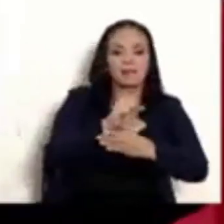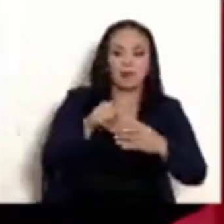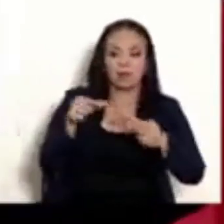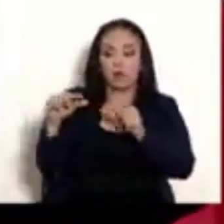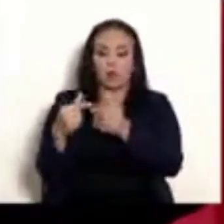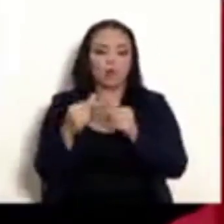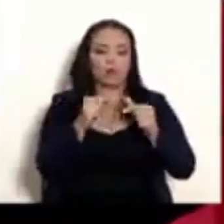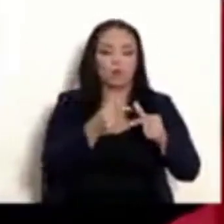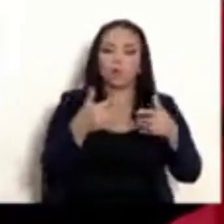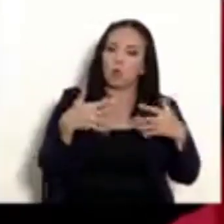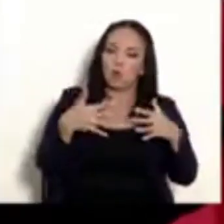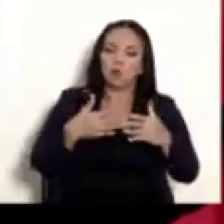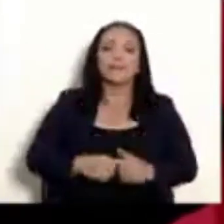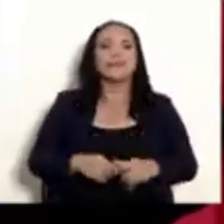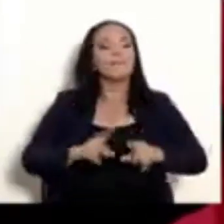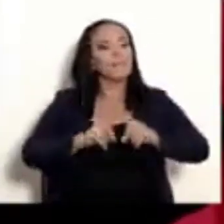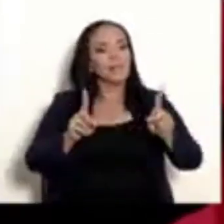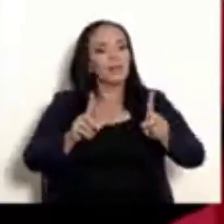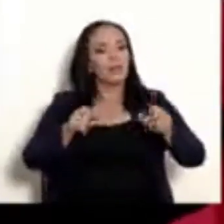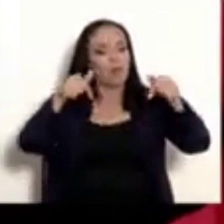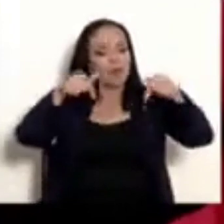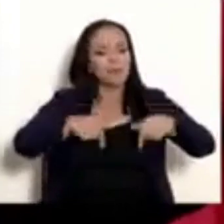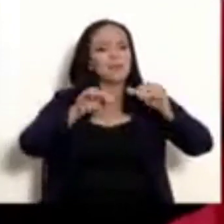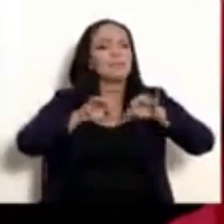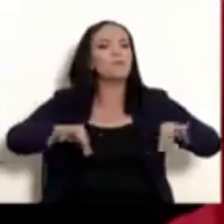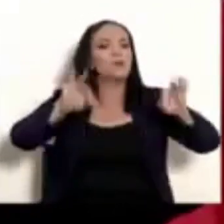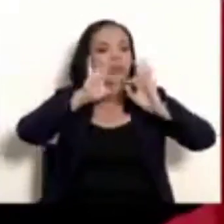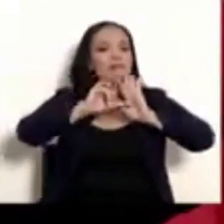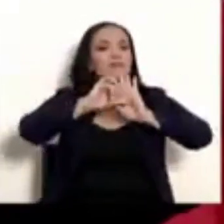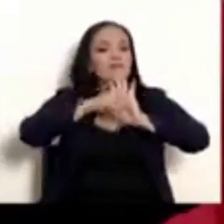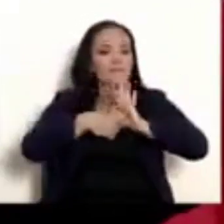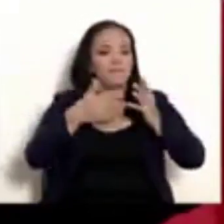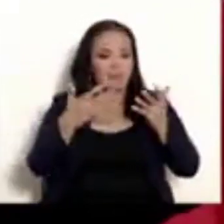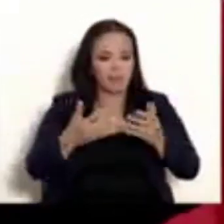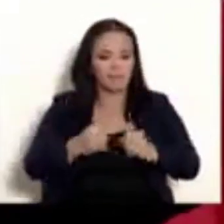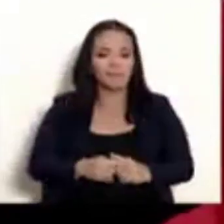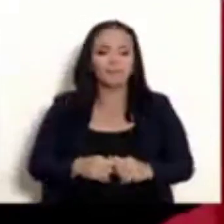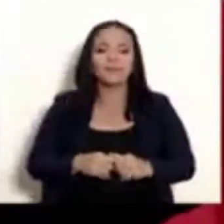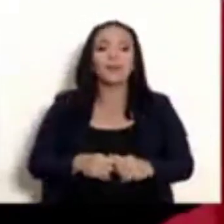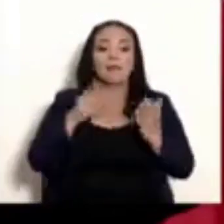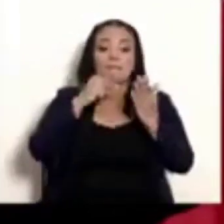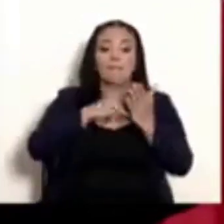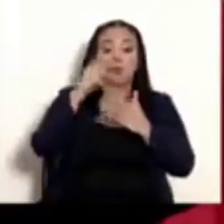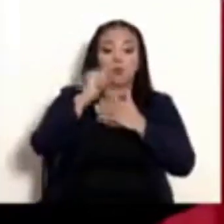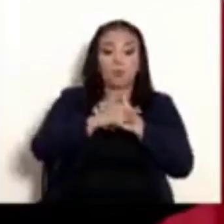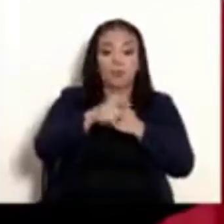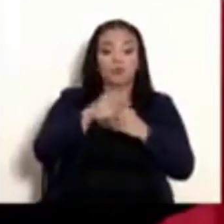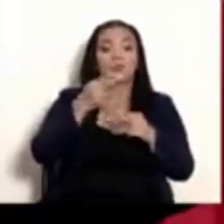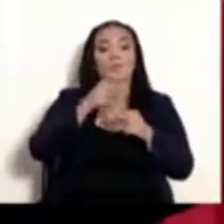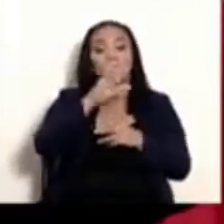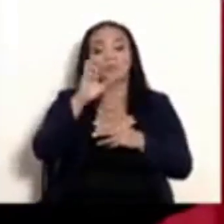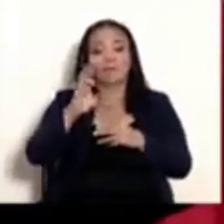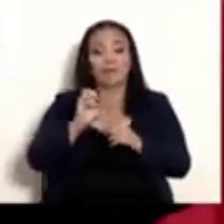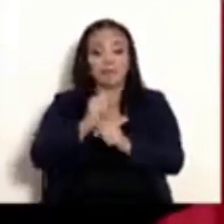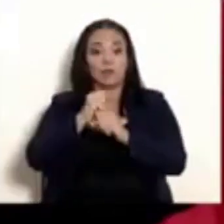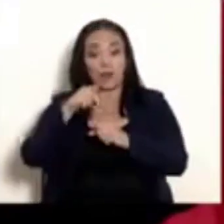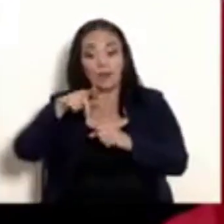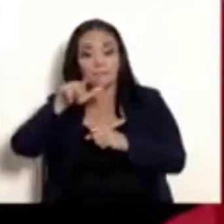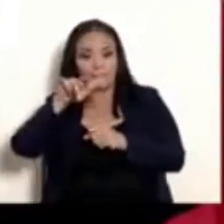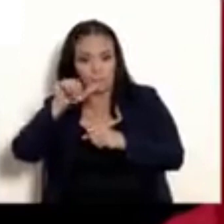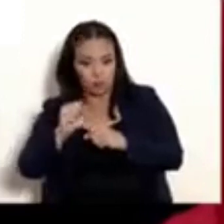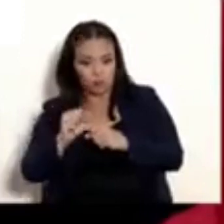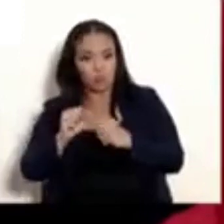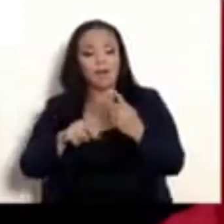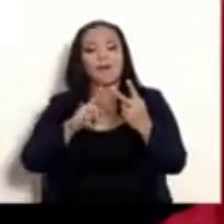Pero aquí, señor presidente, es importante enfatizar que tanto la operación Costa Rica Segura Plus como otras acciones